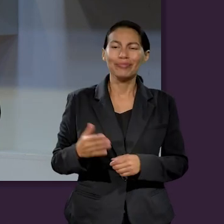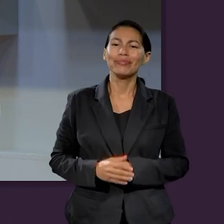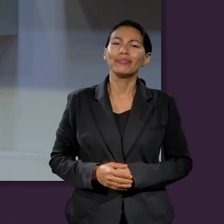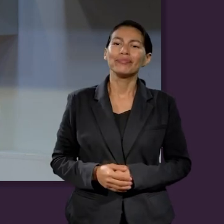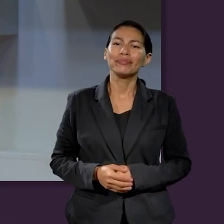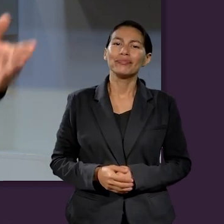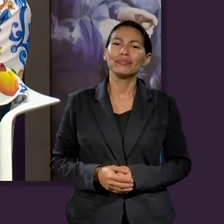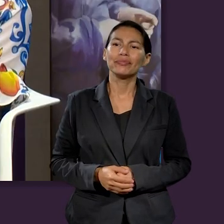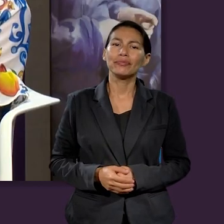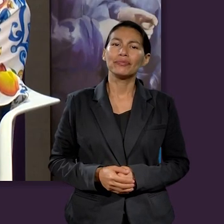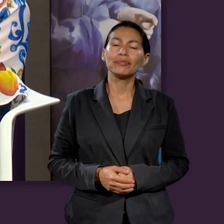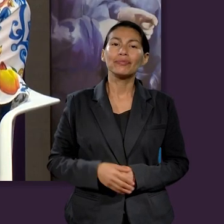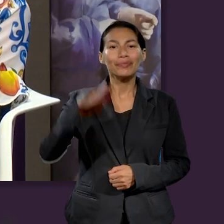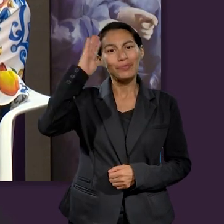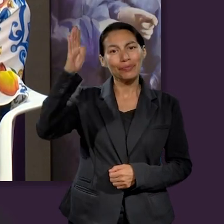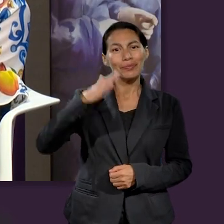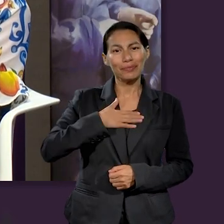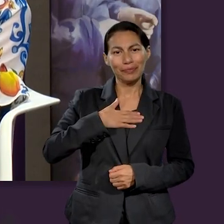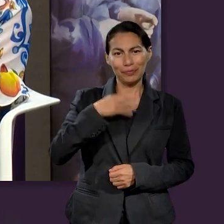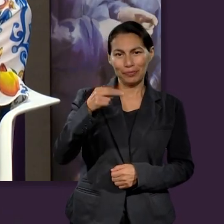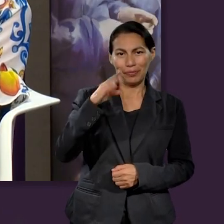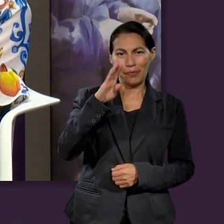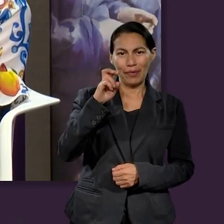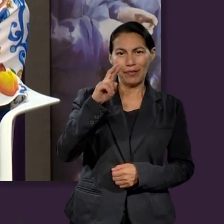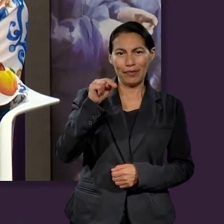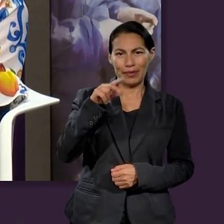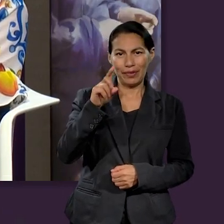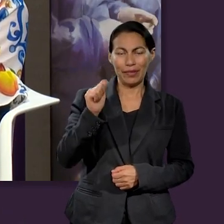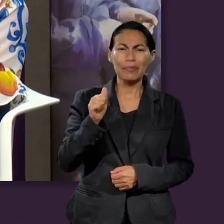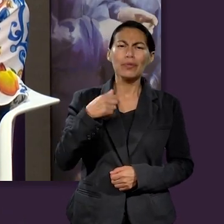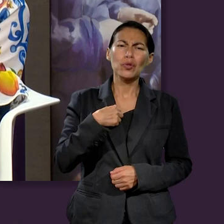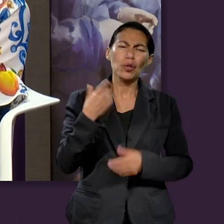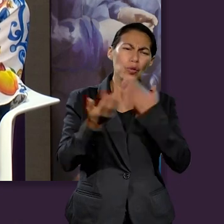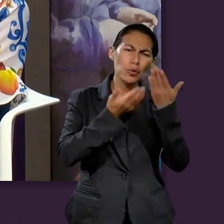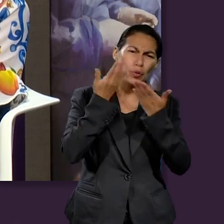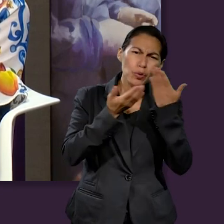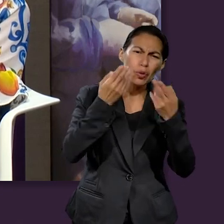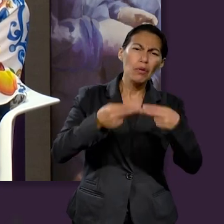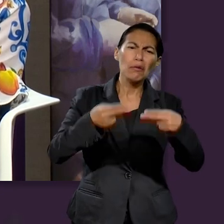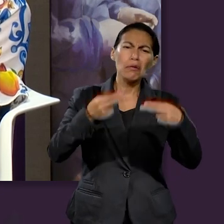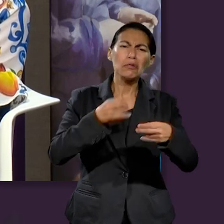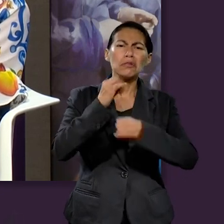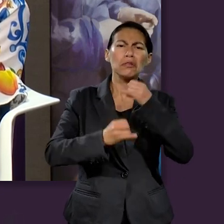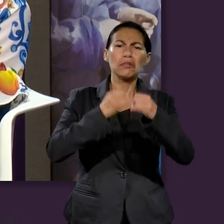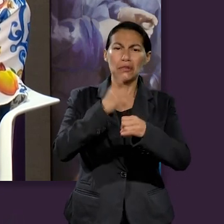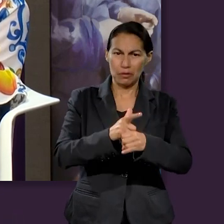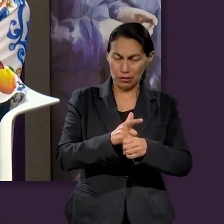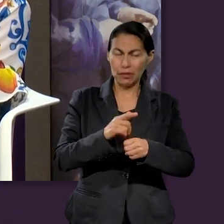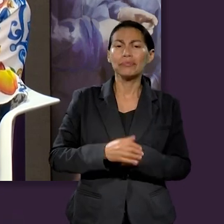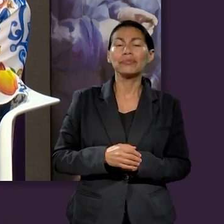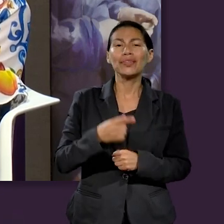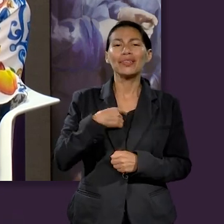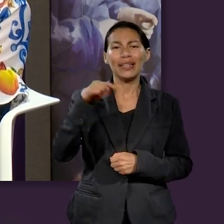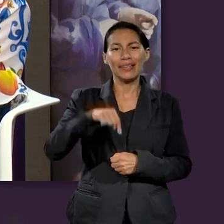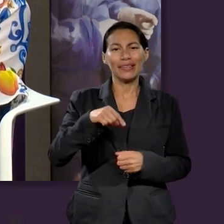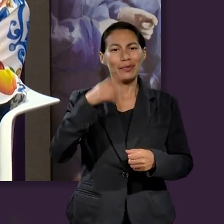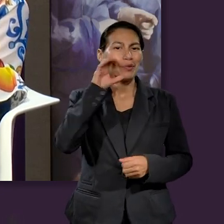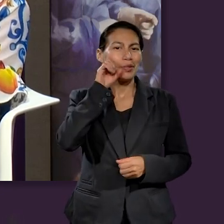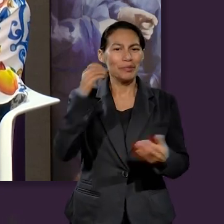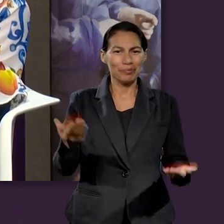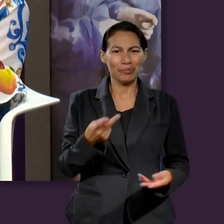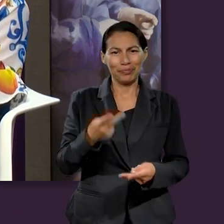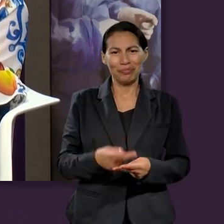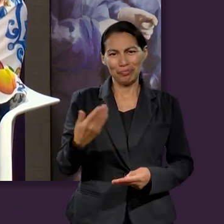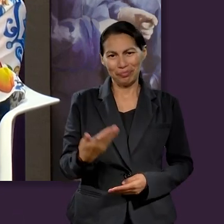también identificarlos. Adelante. Hola, ¿qué tal? Mi nombre es Brenda Mendoza, estudio la carrera de Administración y Negocios Internacionales, y